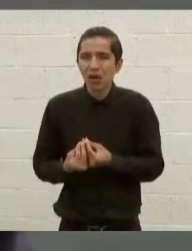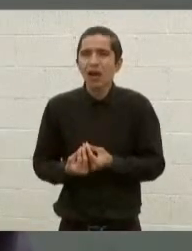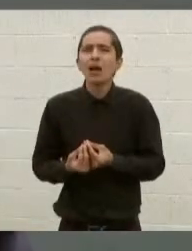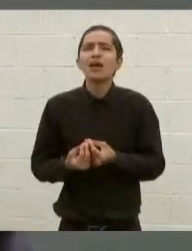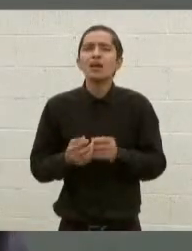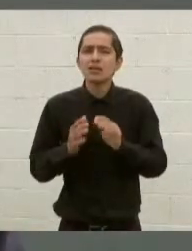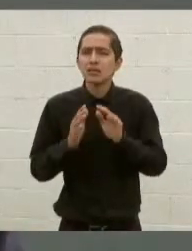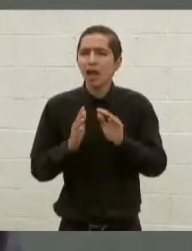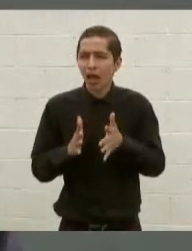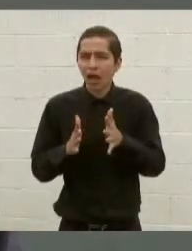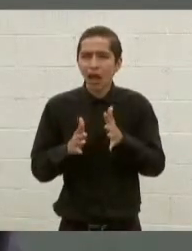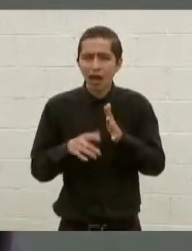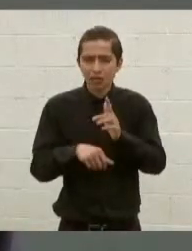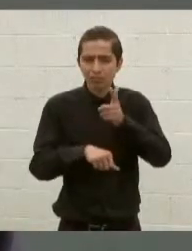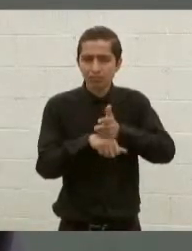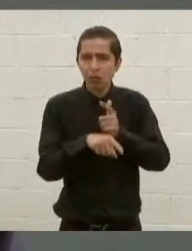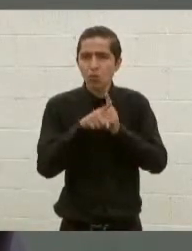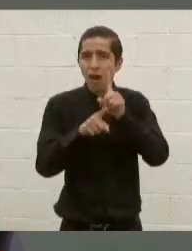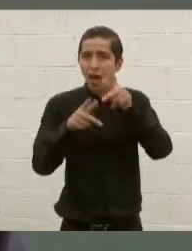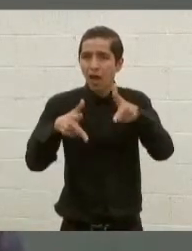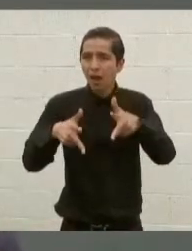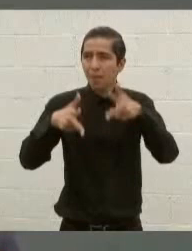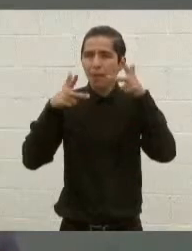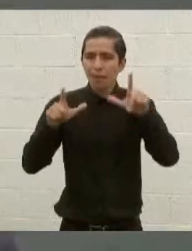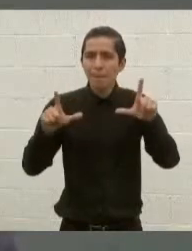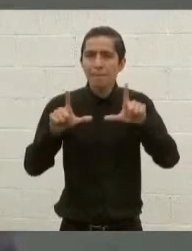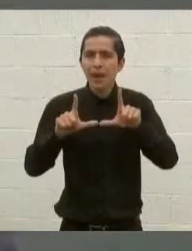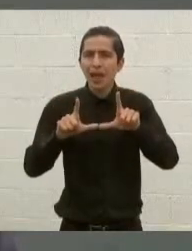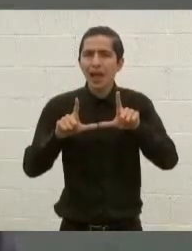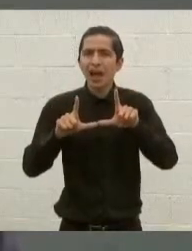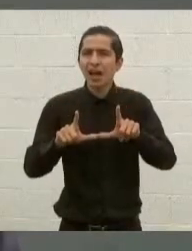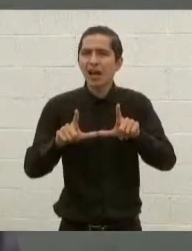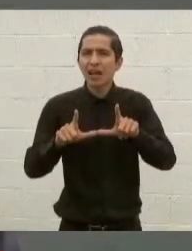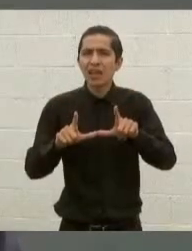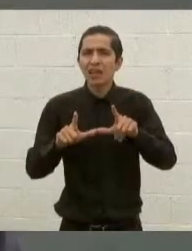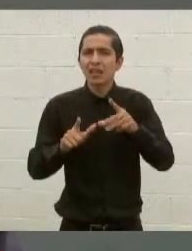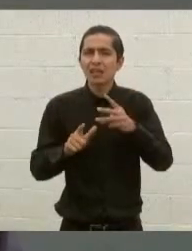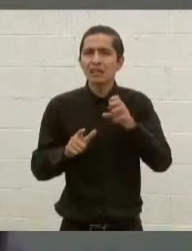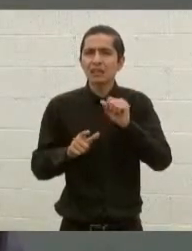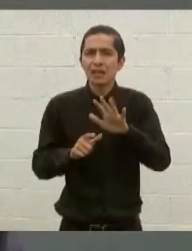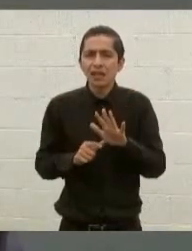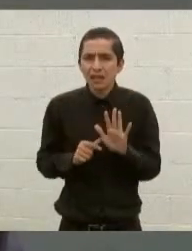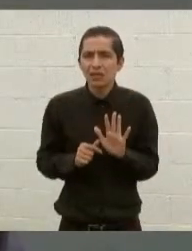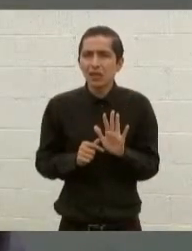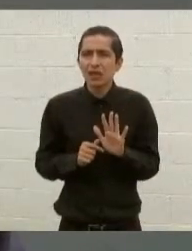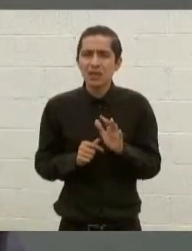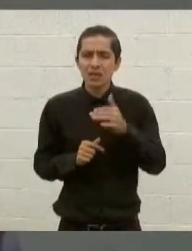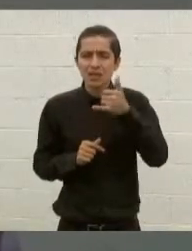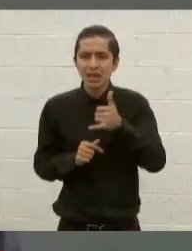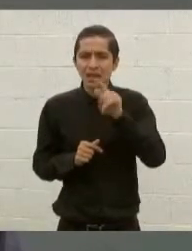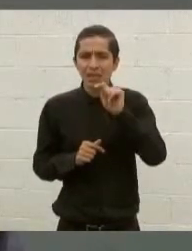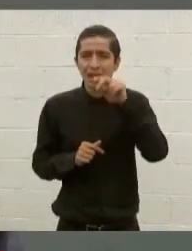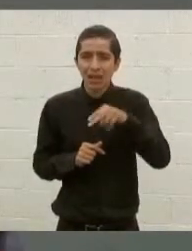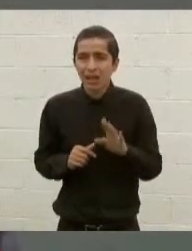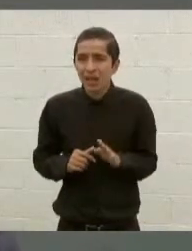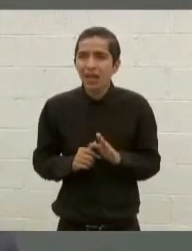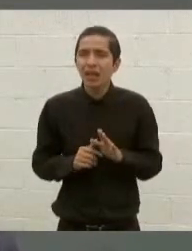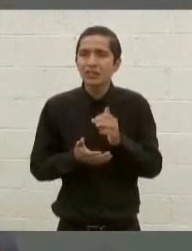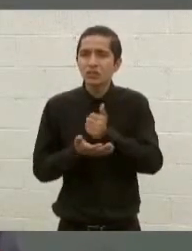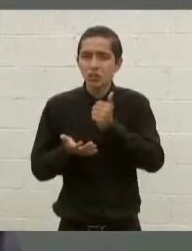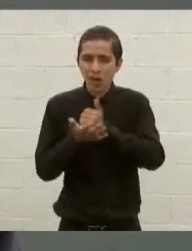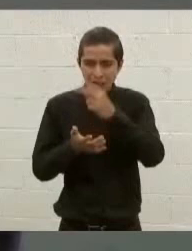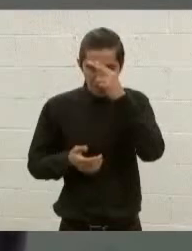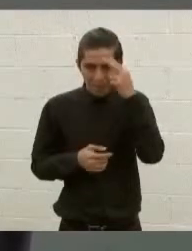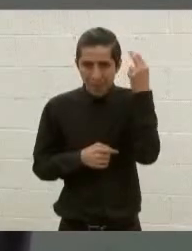ubicación de una camioneta con placas 265YTN de la